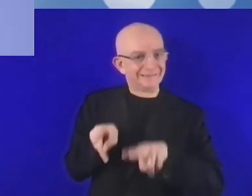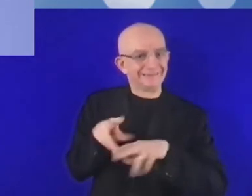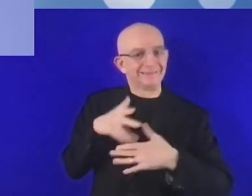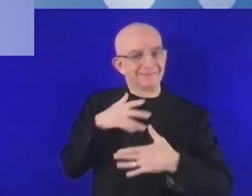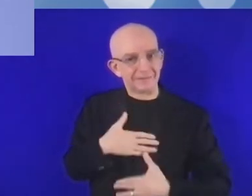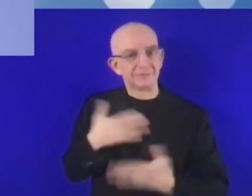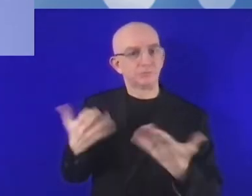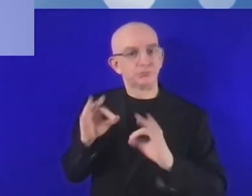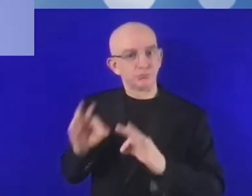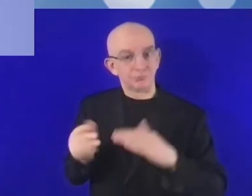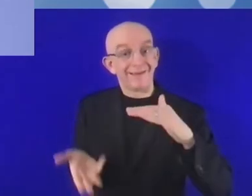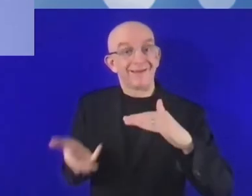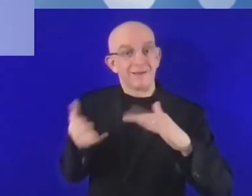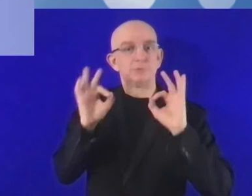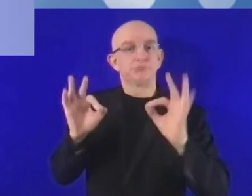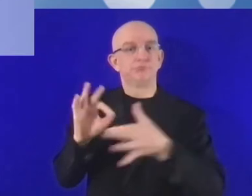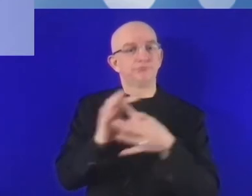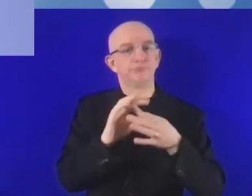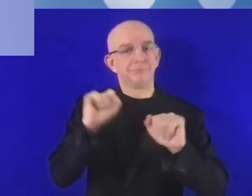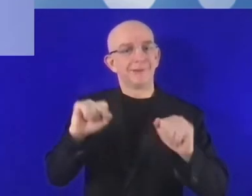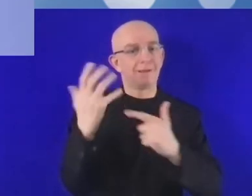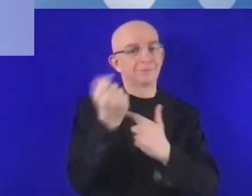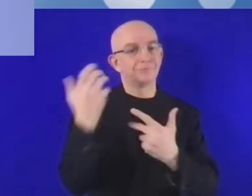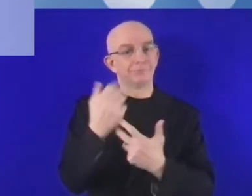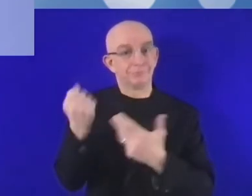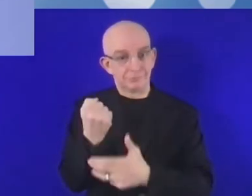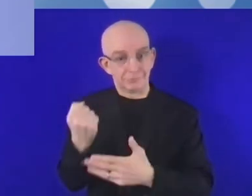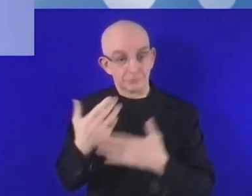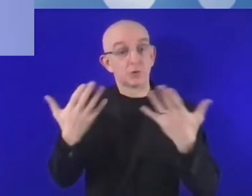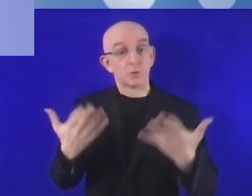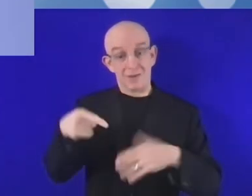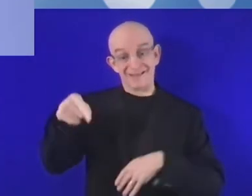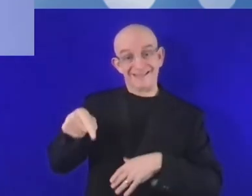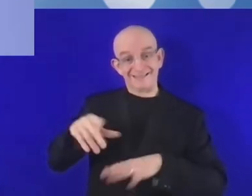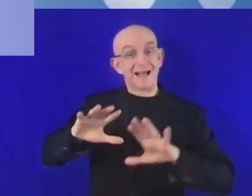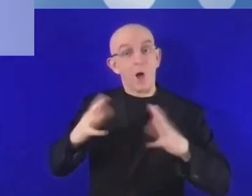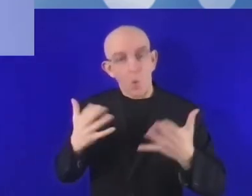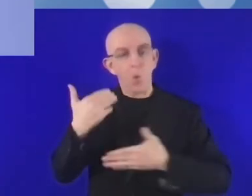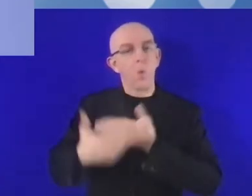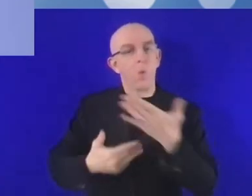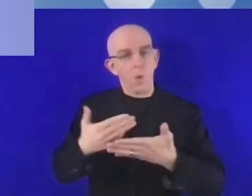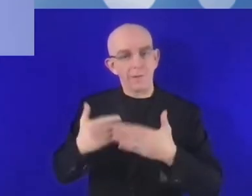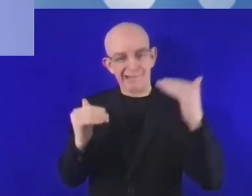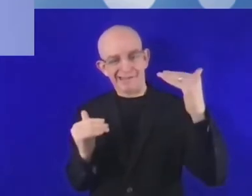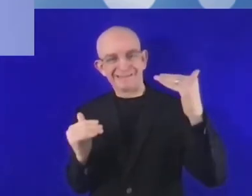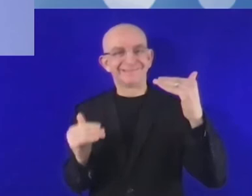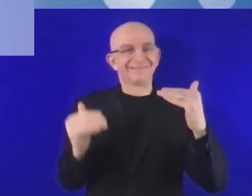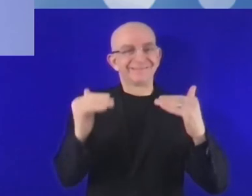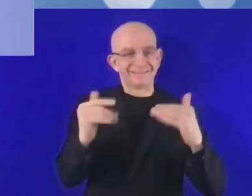ayuda y un apoyo especial gracias a los programas de inversión. Queremos invertir dinero